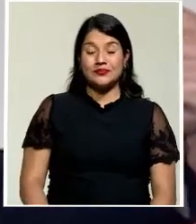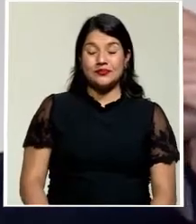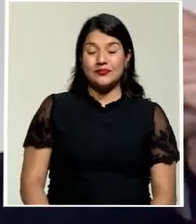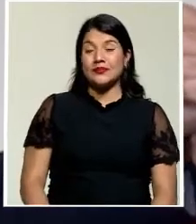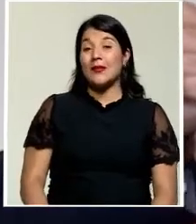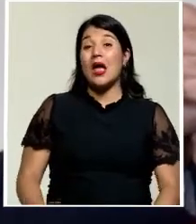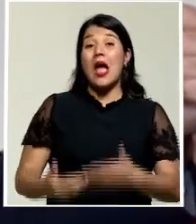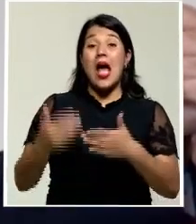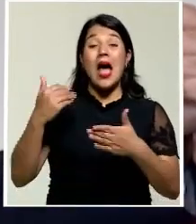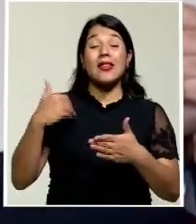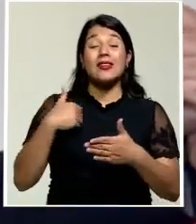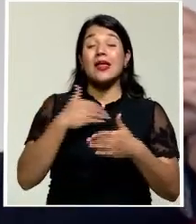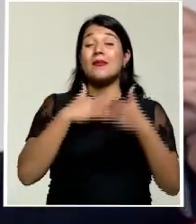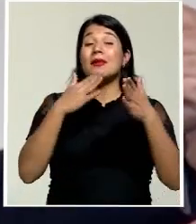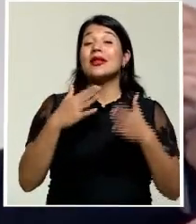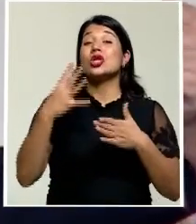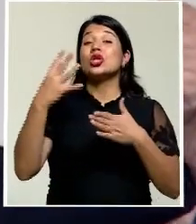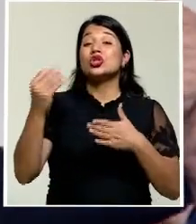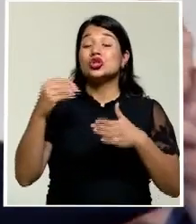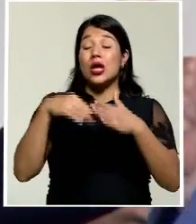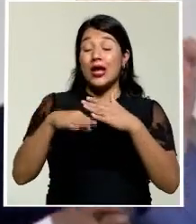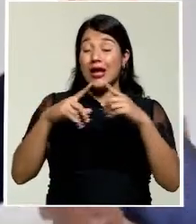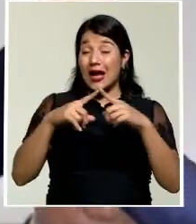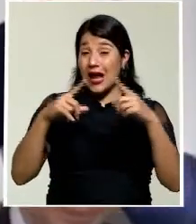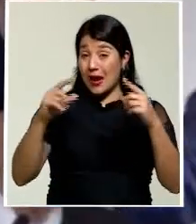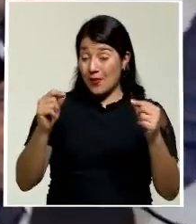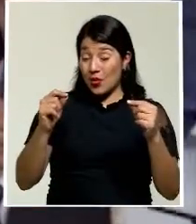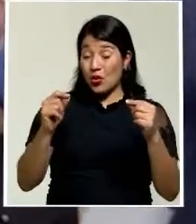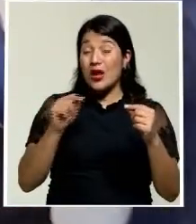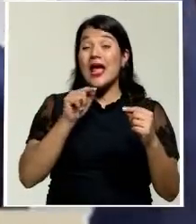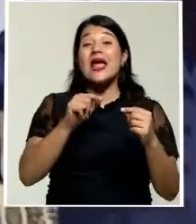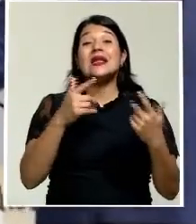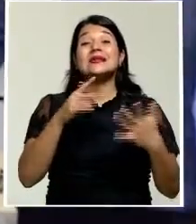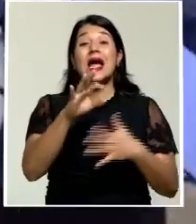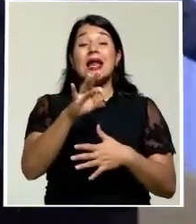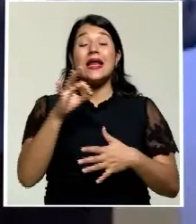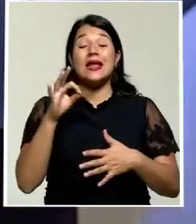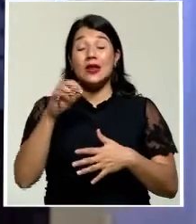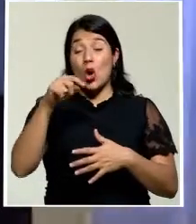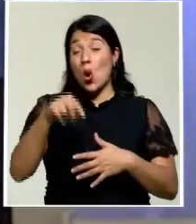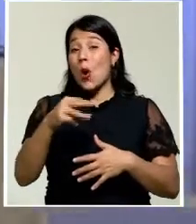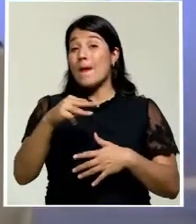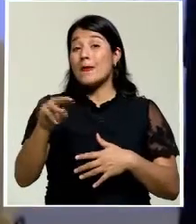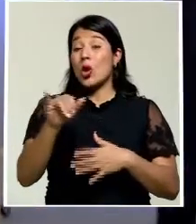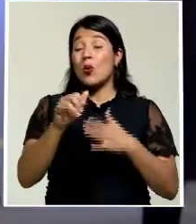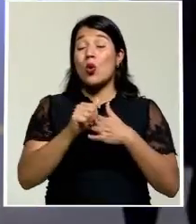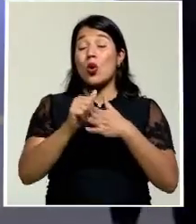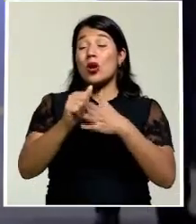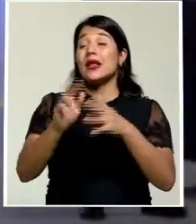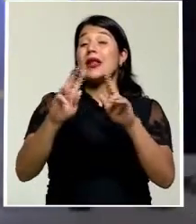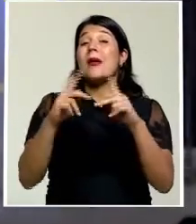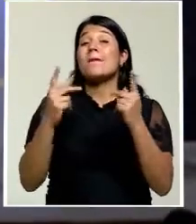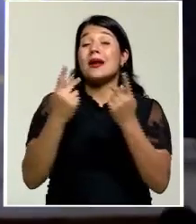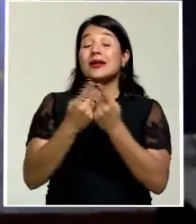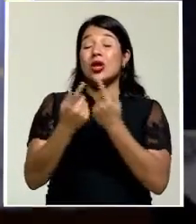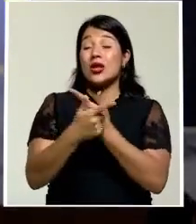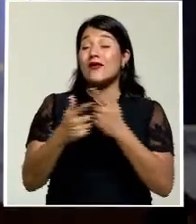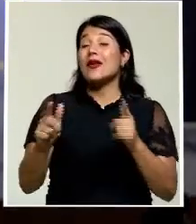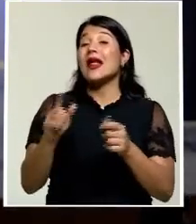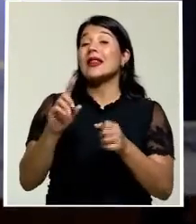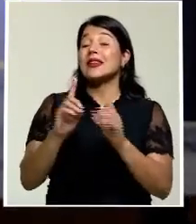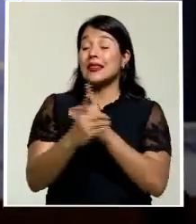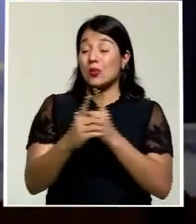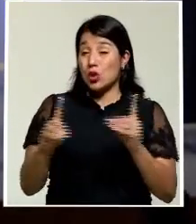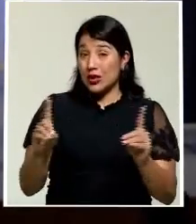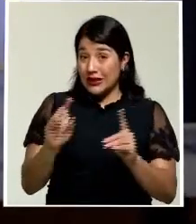El exministro de Exteriores de Japón, Fumio Kishida, fue elegido el miércoles líder del Partido Liberal Democrático, lo que lo